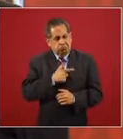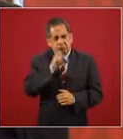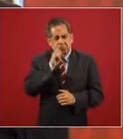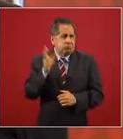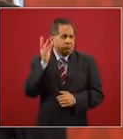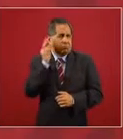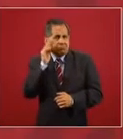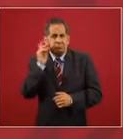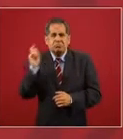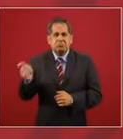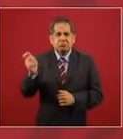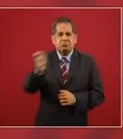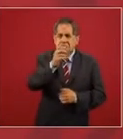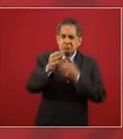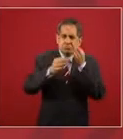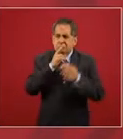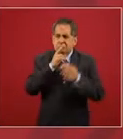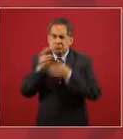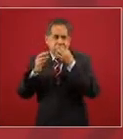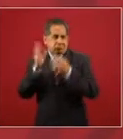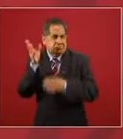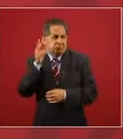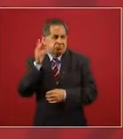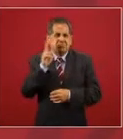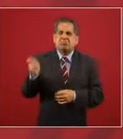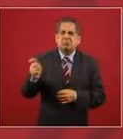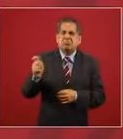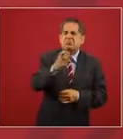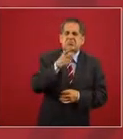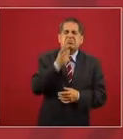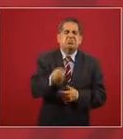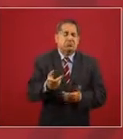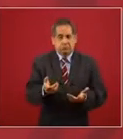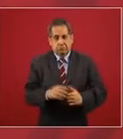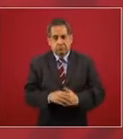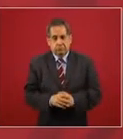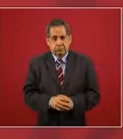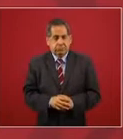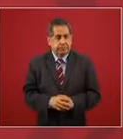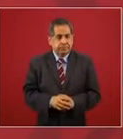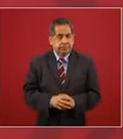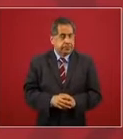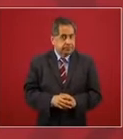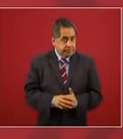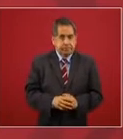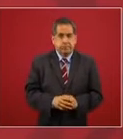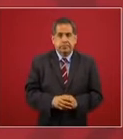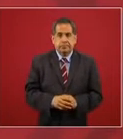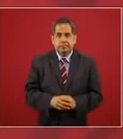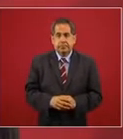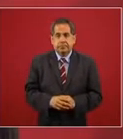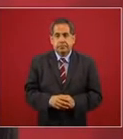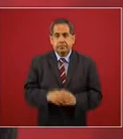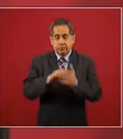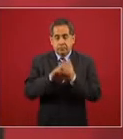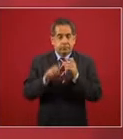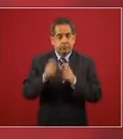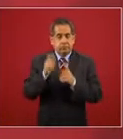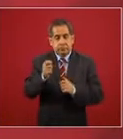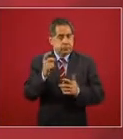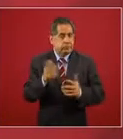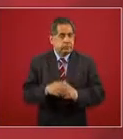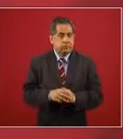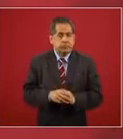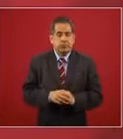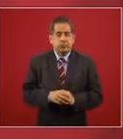me agrada saben que la diferencia entre